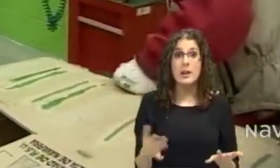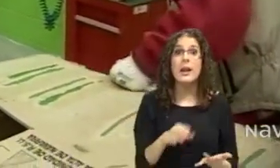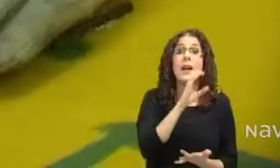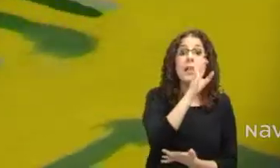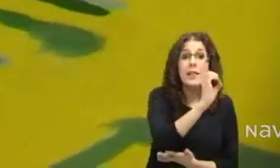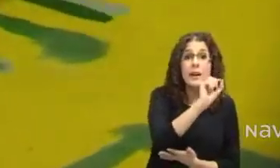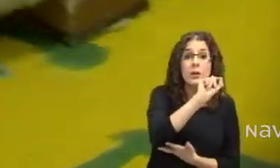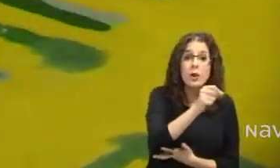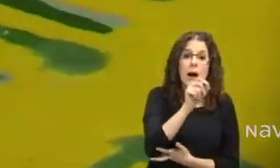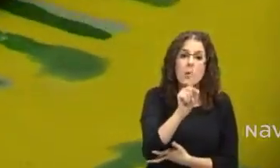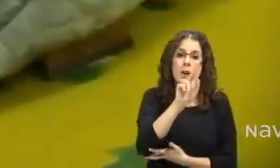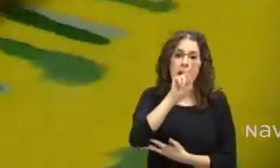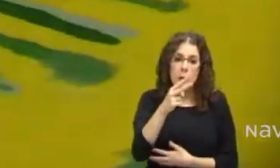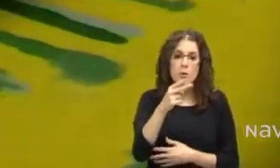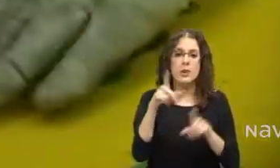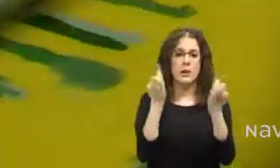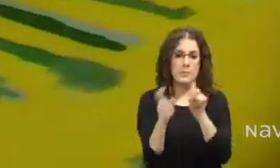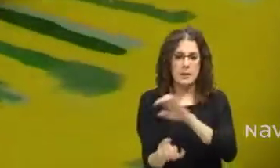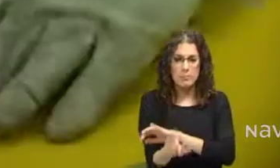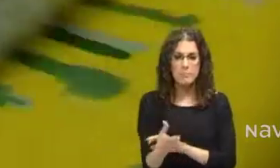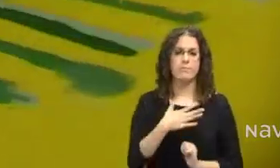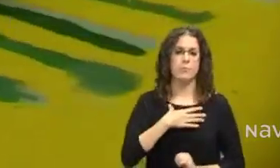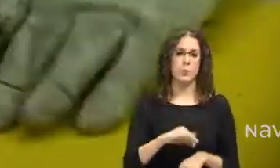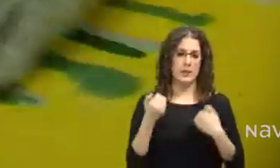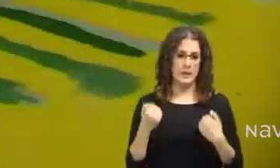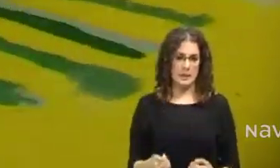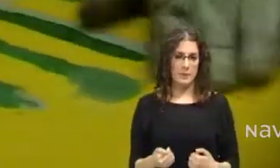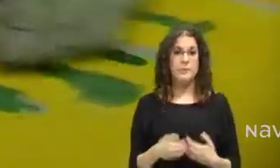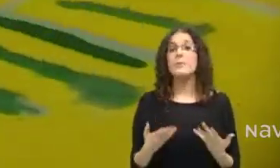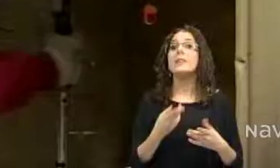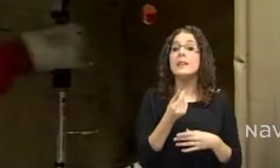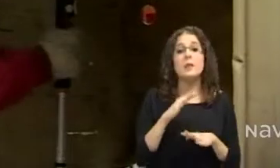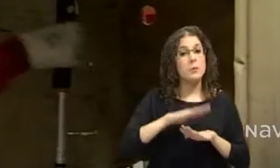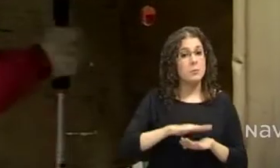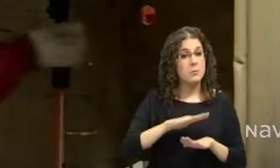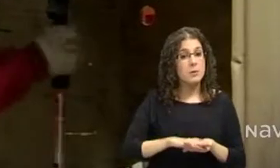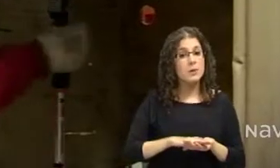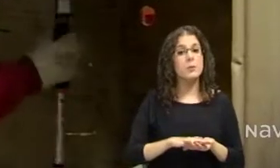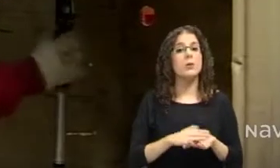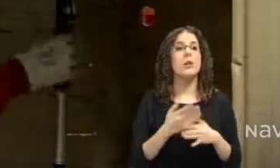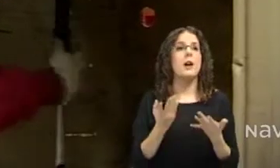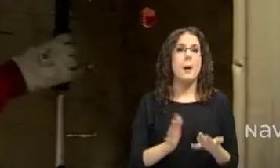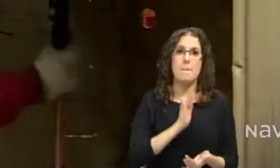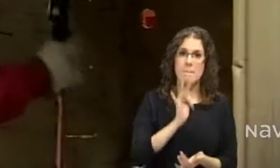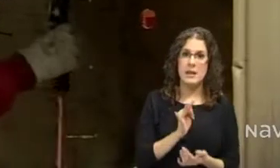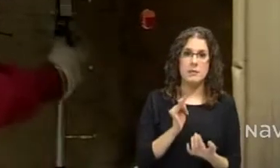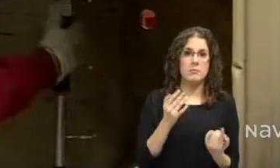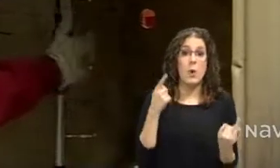euros. Pero el capital mínimo, el objeto social, qué actividades van a desarrollar,